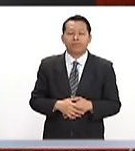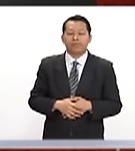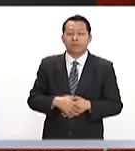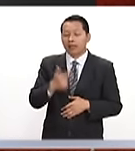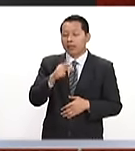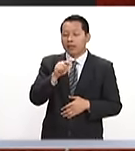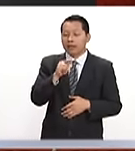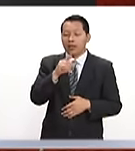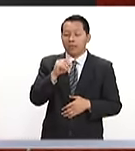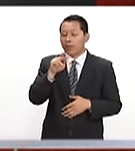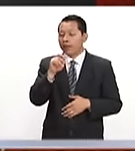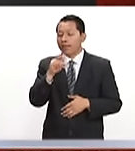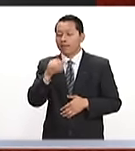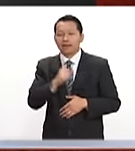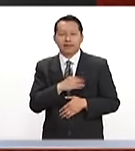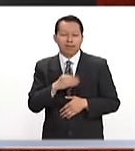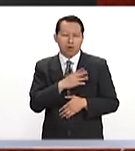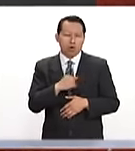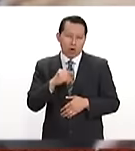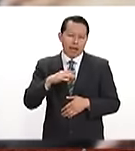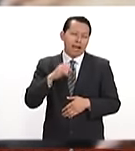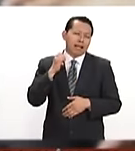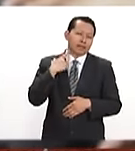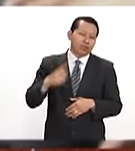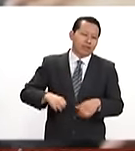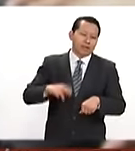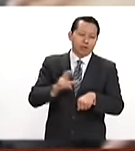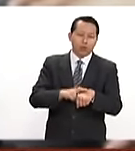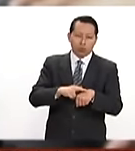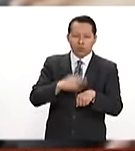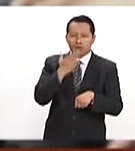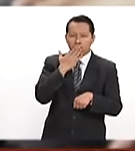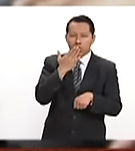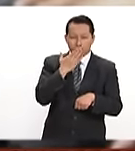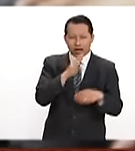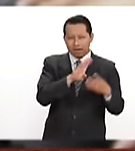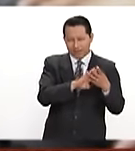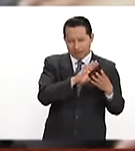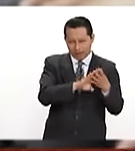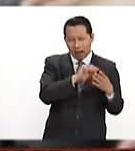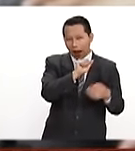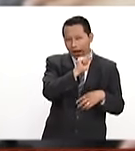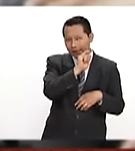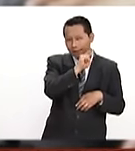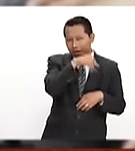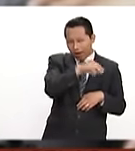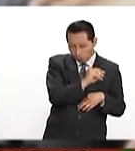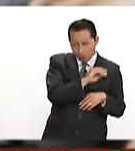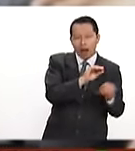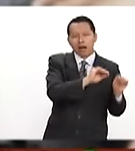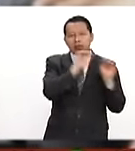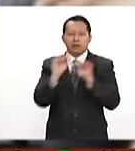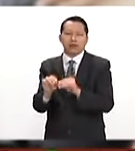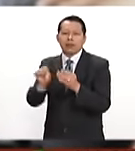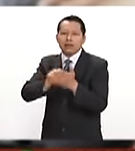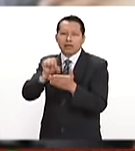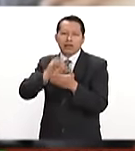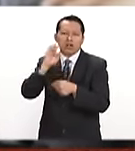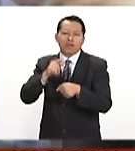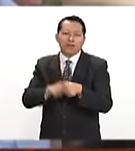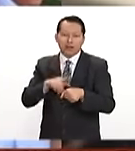Guillermo Padrés Dañino, hijo del ex gobernador de Sonora, fue trasladado del penal de máxima seguridad del altiplano al Centro Federal de